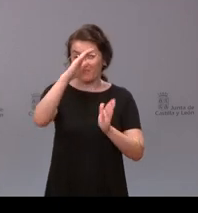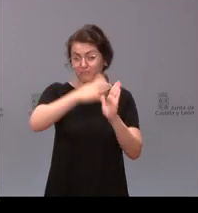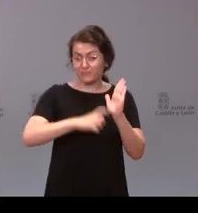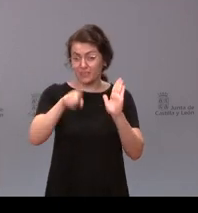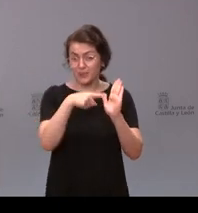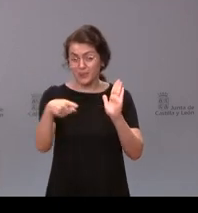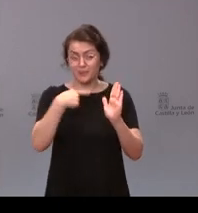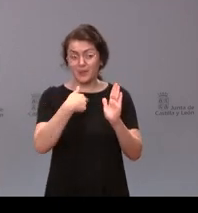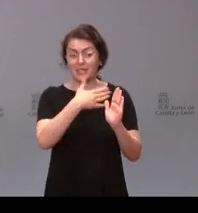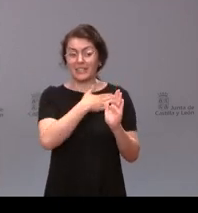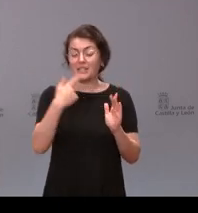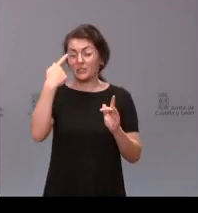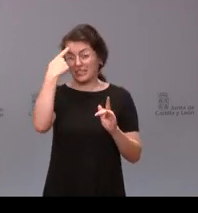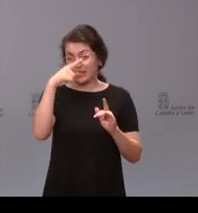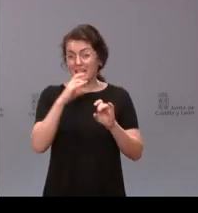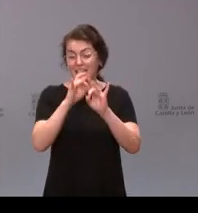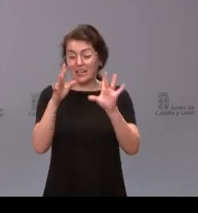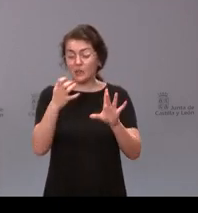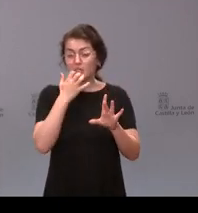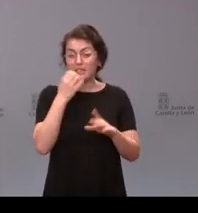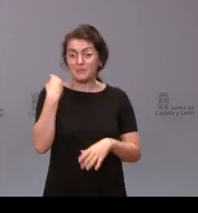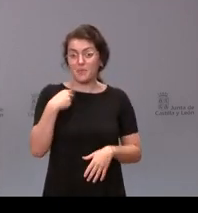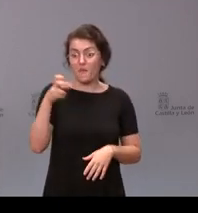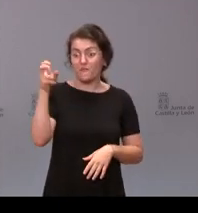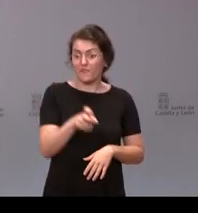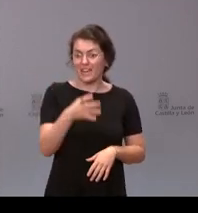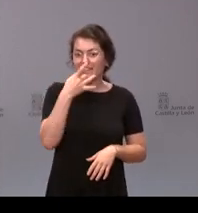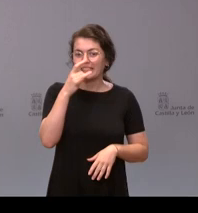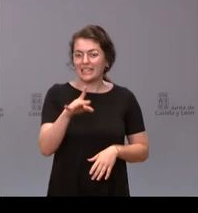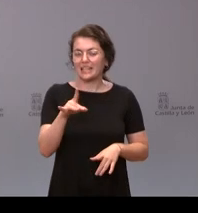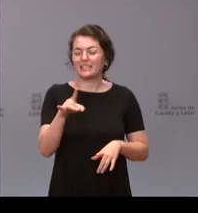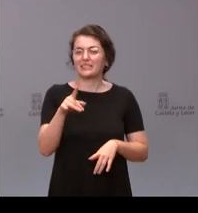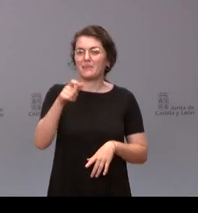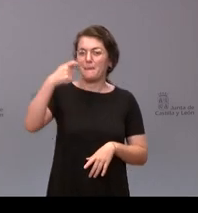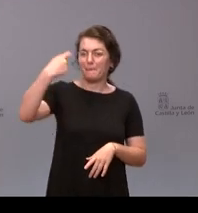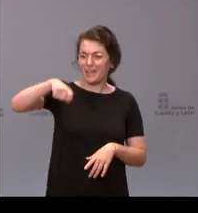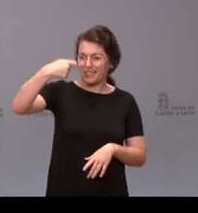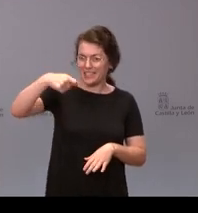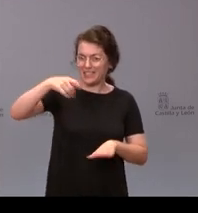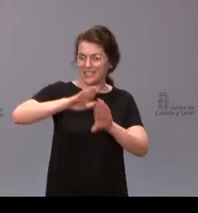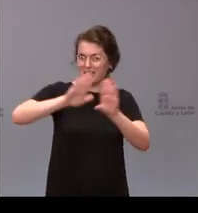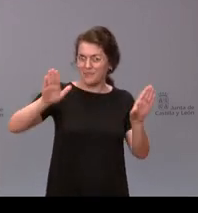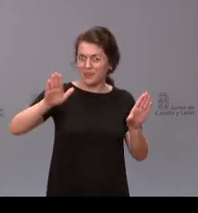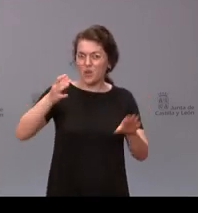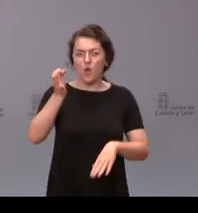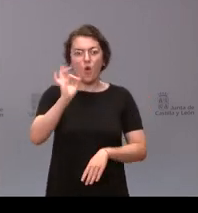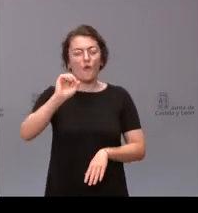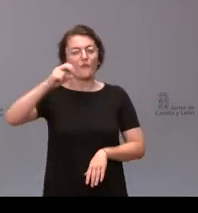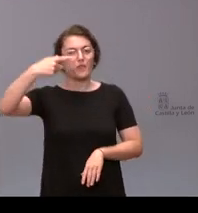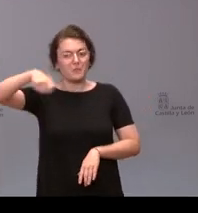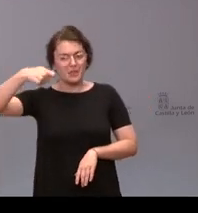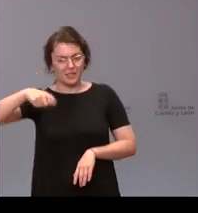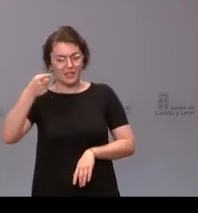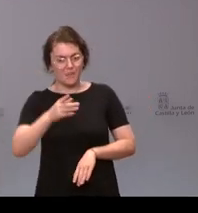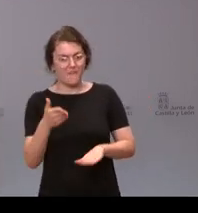pudiese aclarar si va a acudir solo el presidente de la Junta o va a acudir también el vicepresidente de la Junta para negociar y trabajar